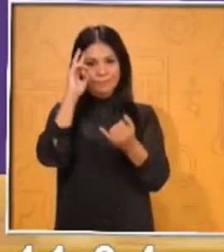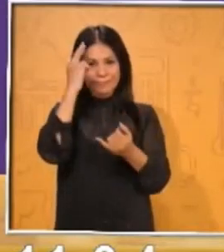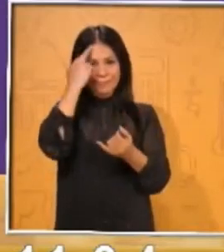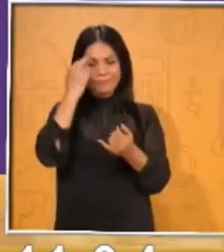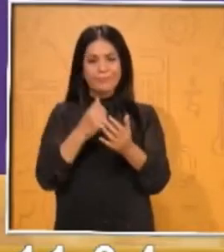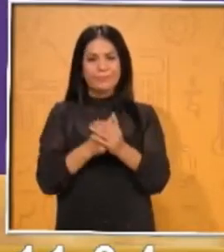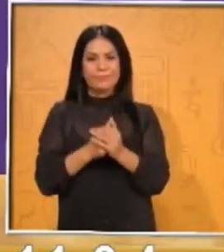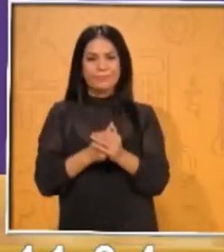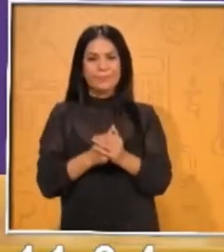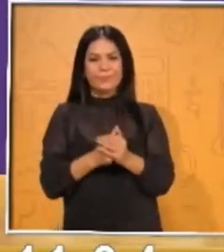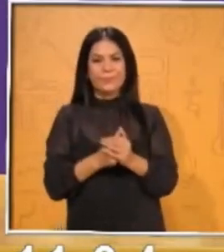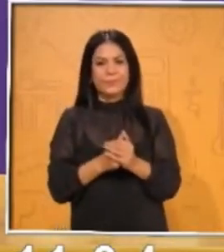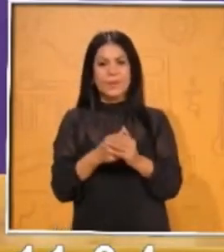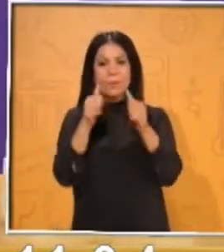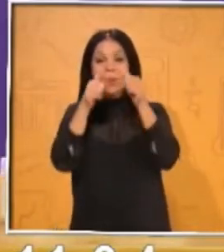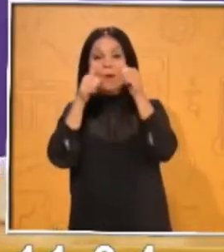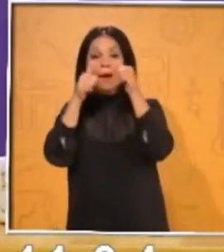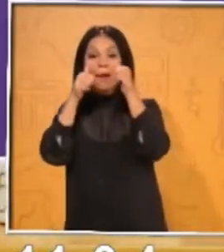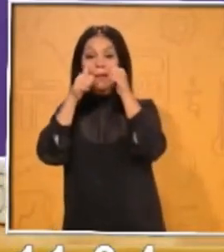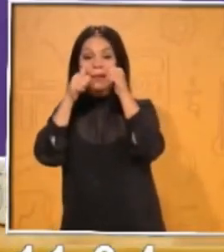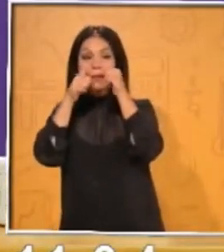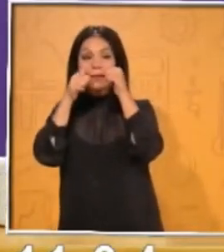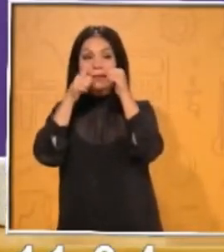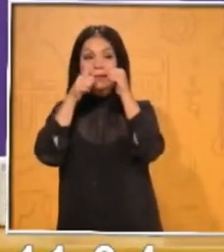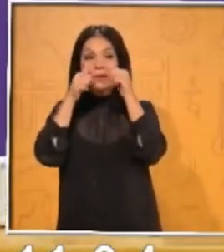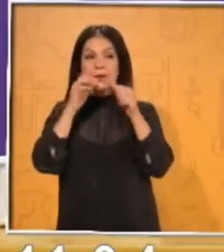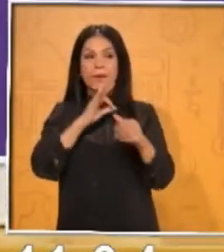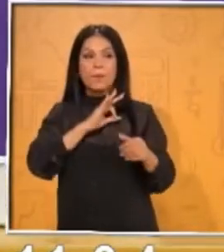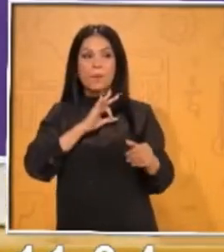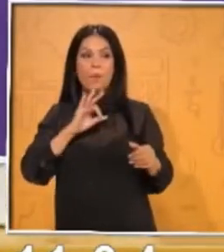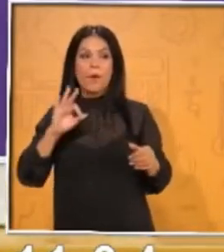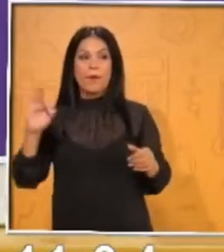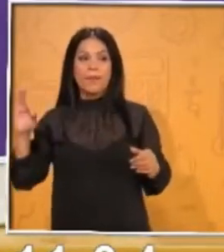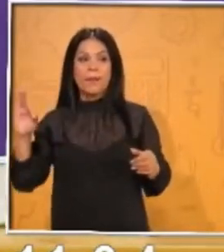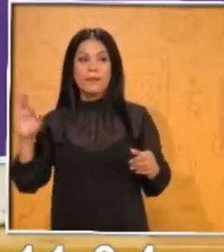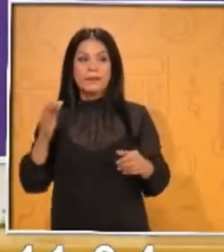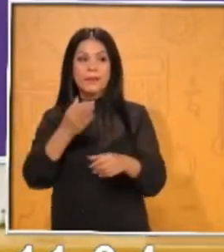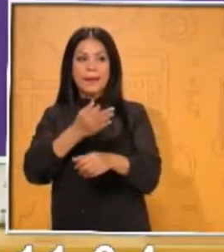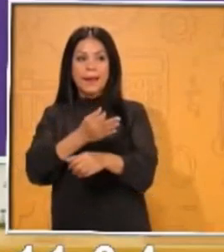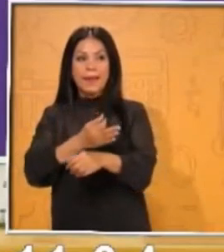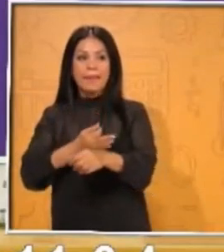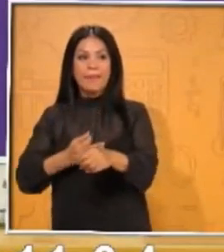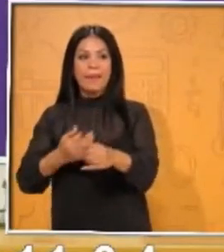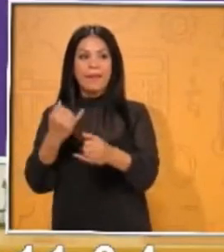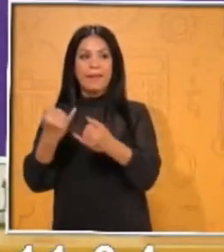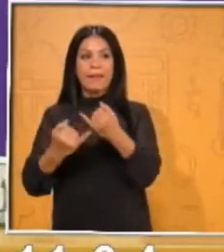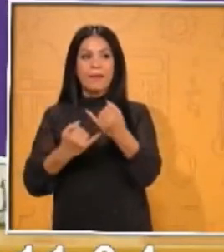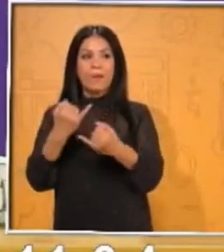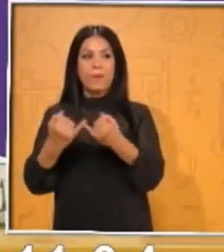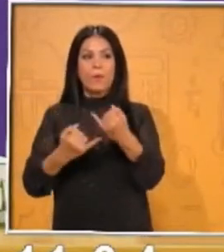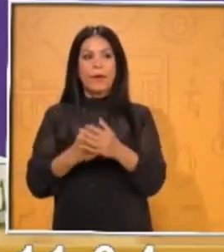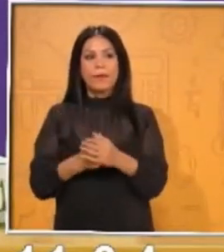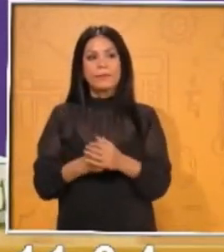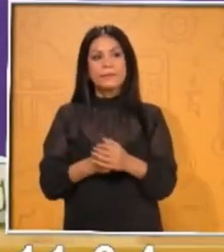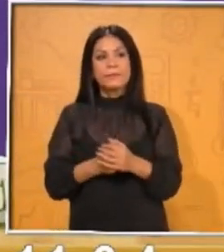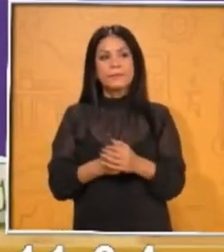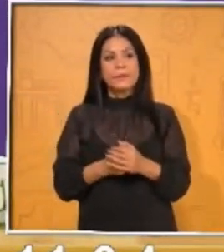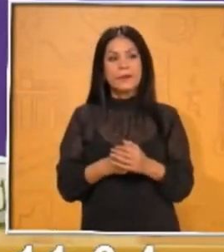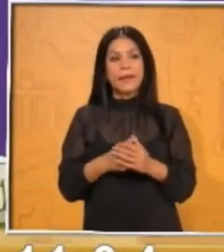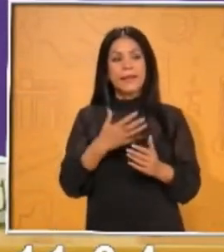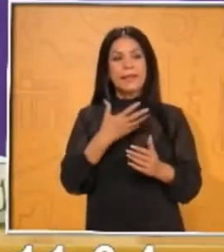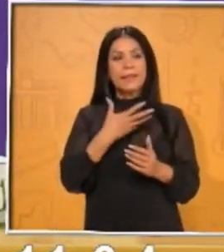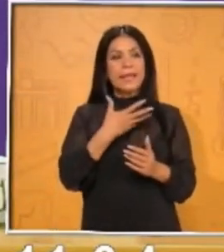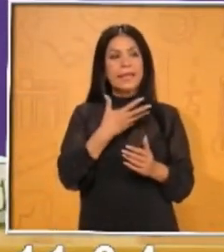y lo van a poder jugar más tarde. Nuestras piezas de un centímetro por un centímetro